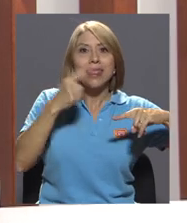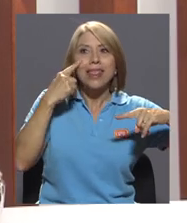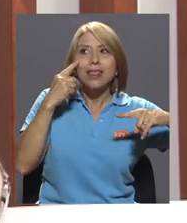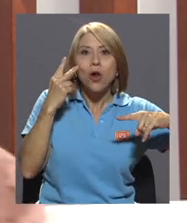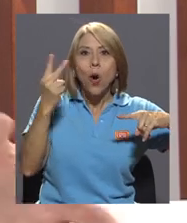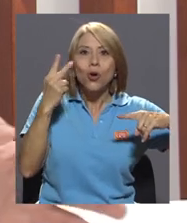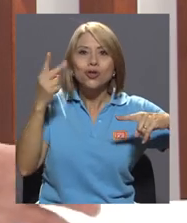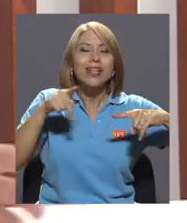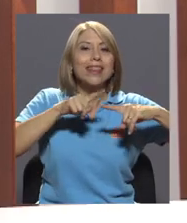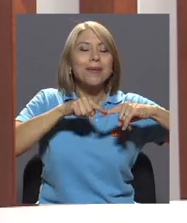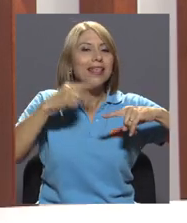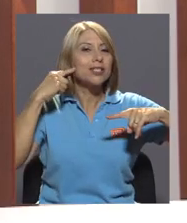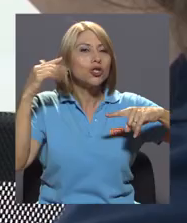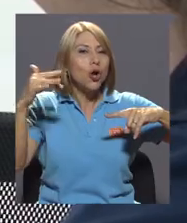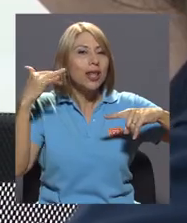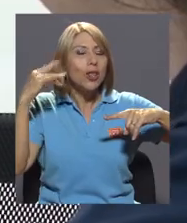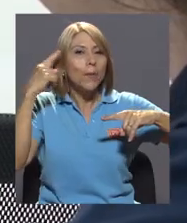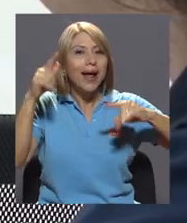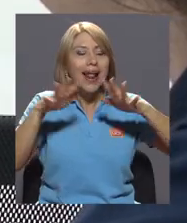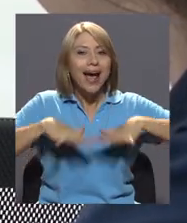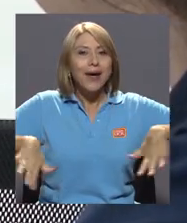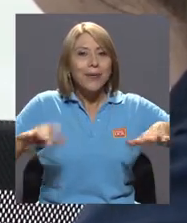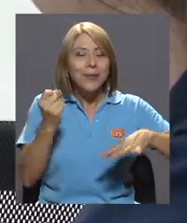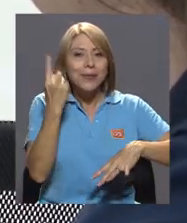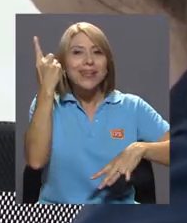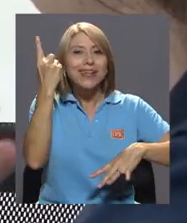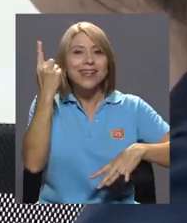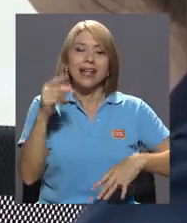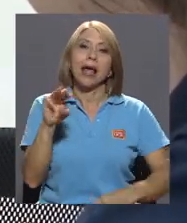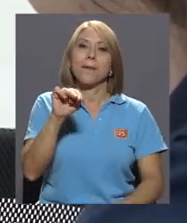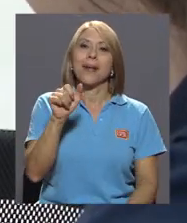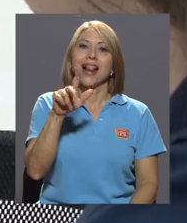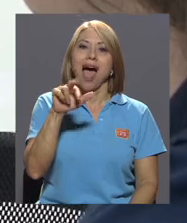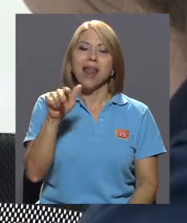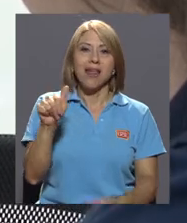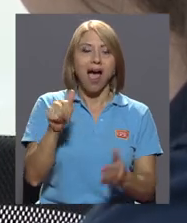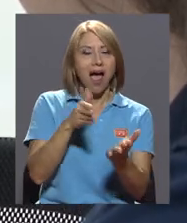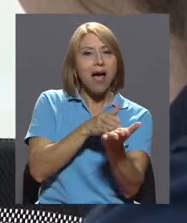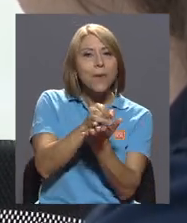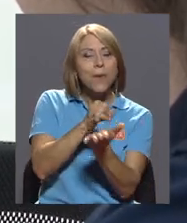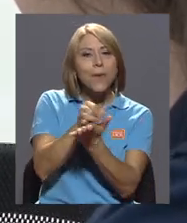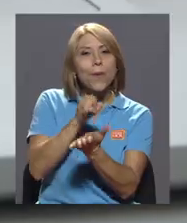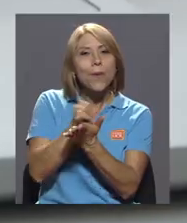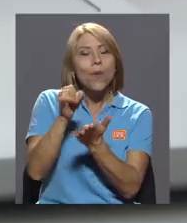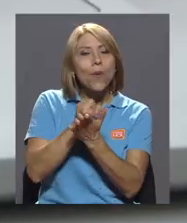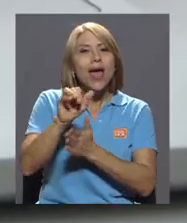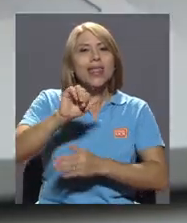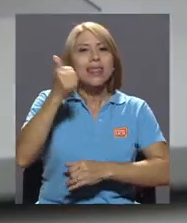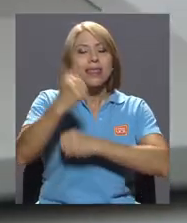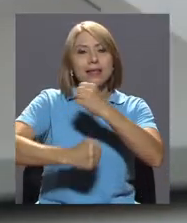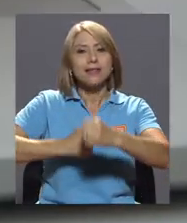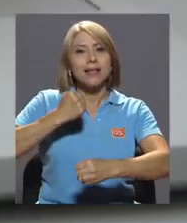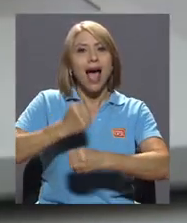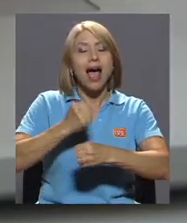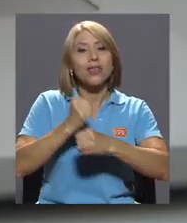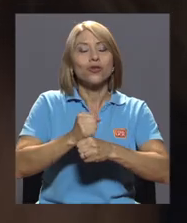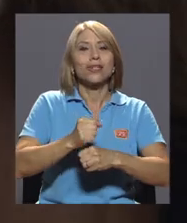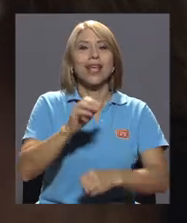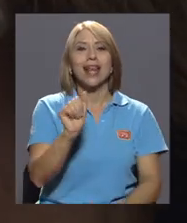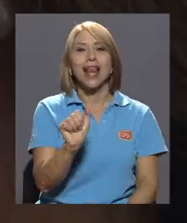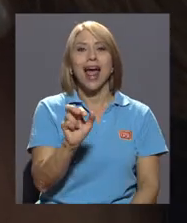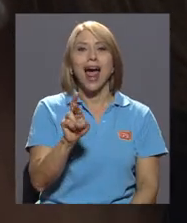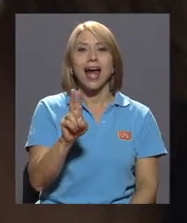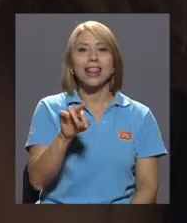dependen del sonido para entender su entorno. Melania realizó investigación durante 10 años en el Ártico.